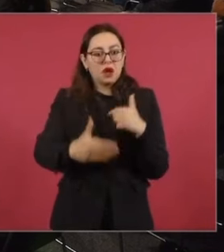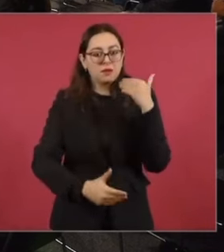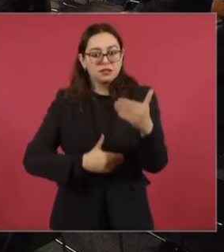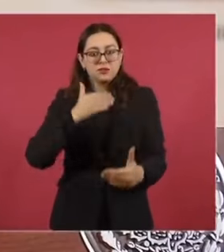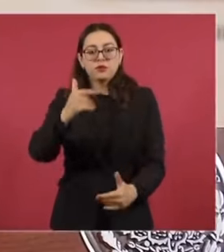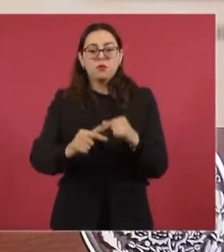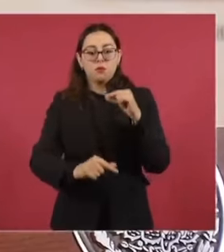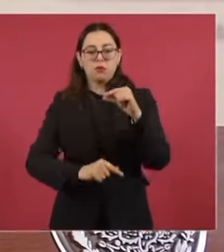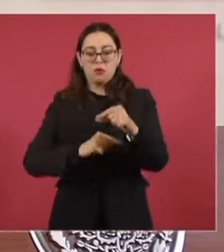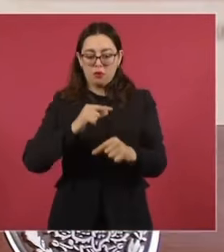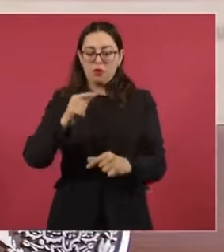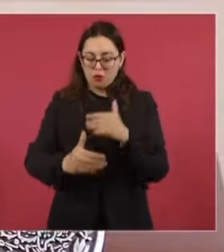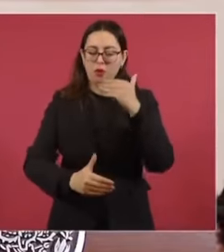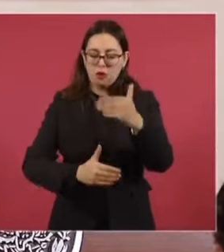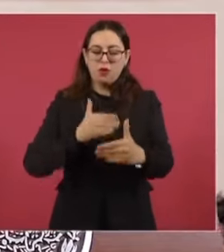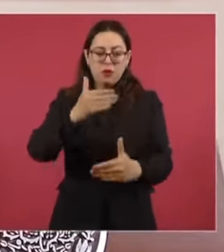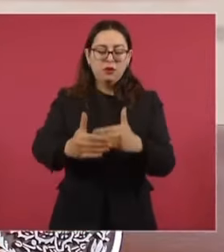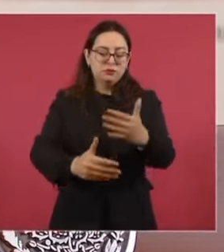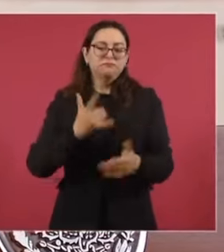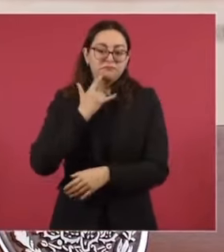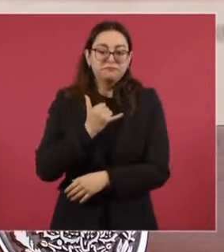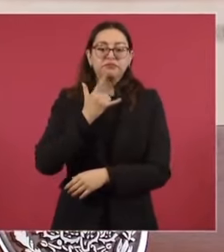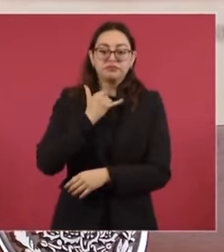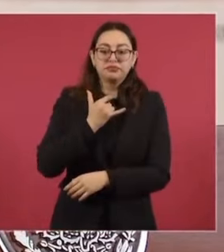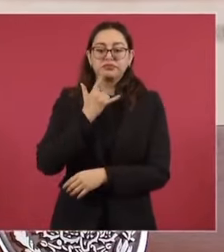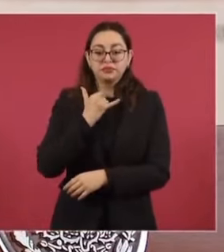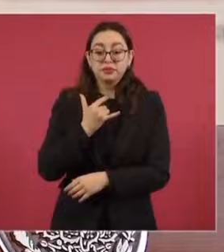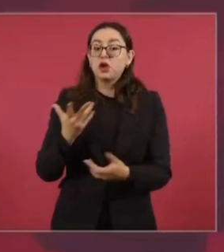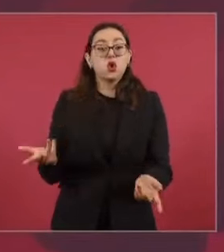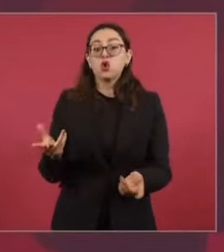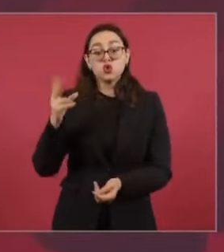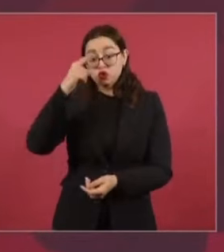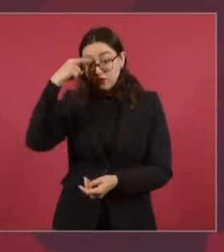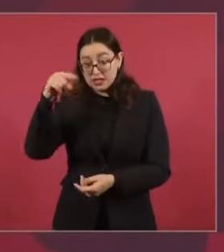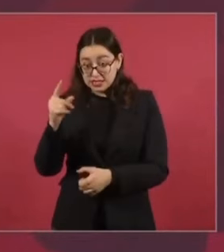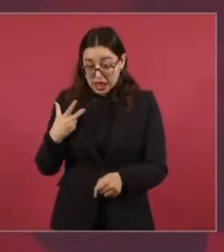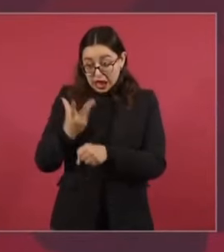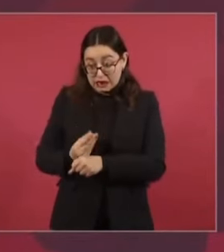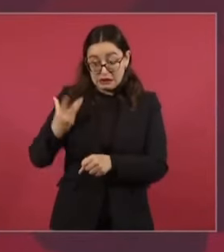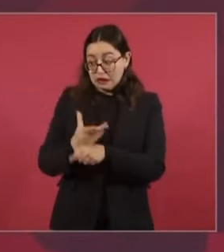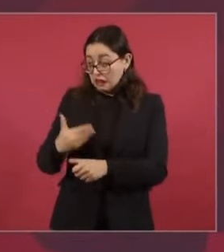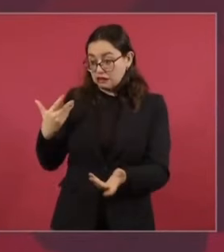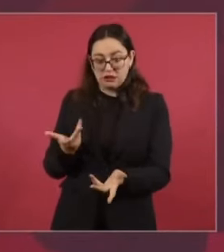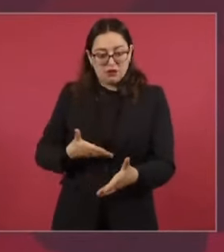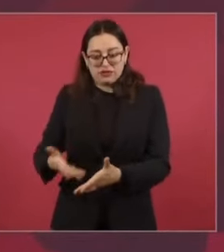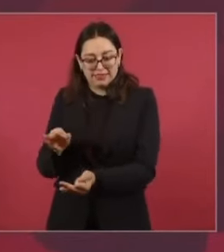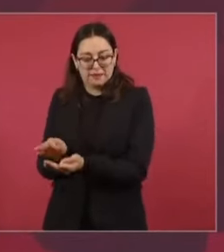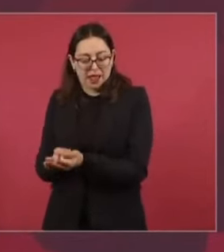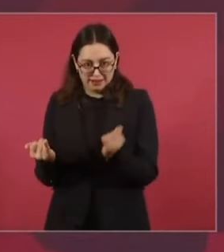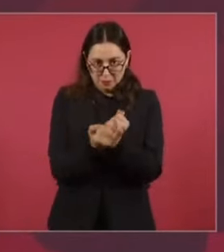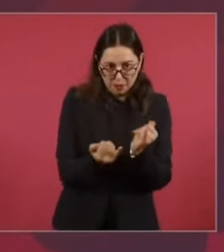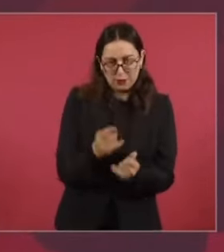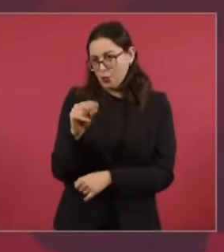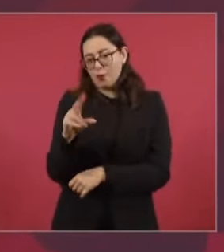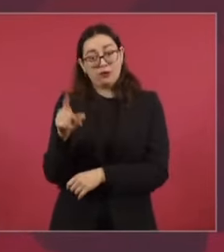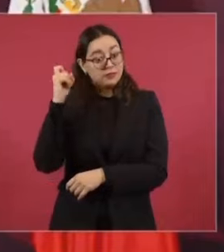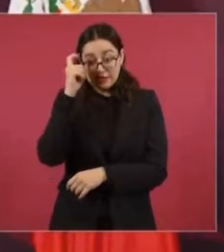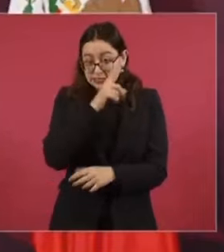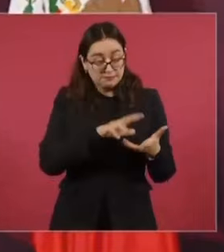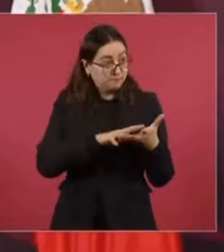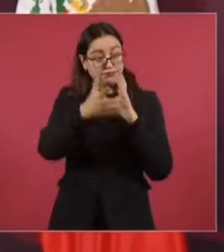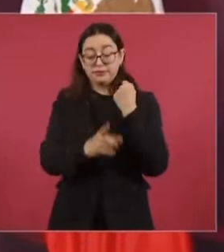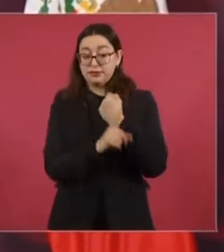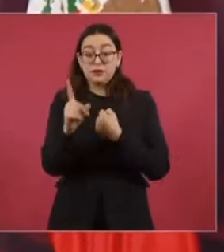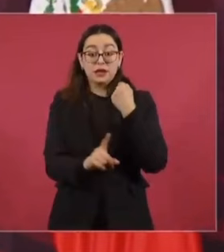avanzando poco a poco porque no eran tamalitos de chipilín, los problemas de inseguridad, de violencia, pero ahí vamos.